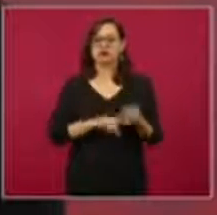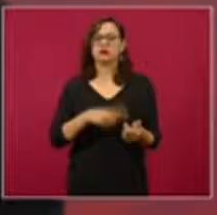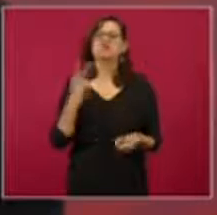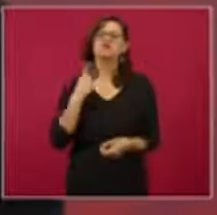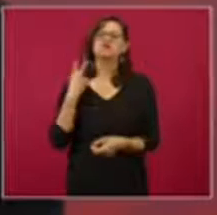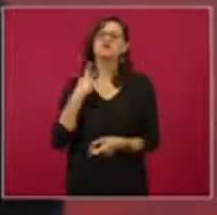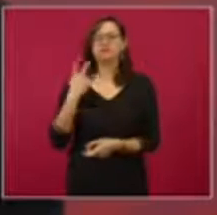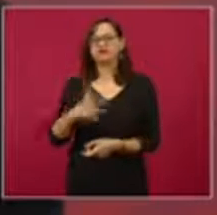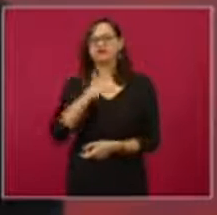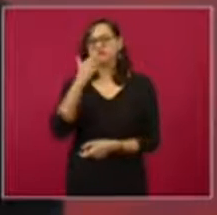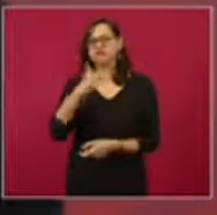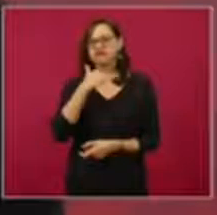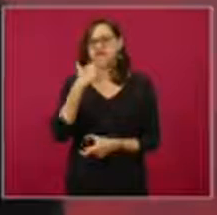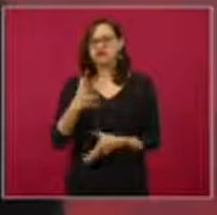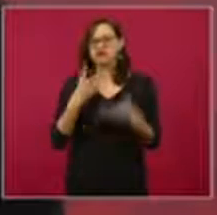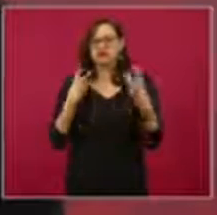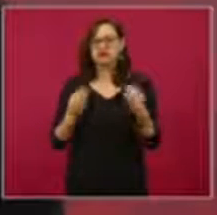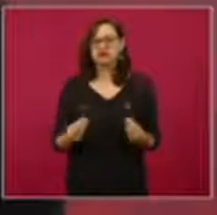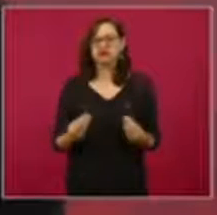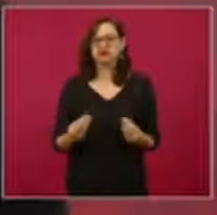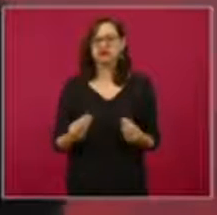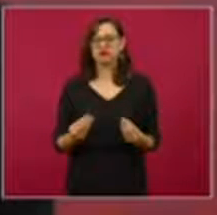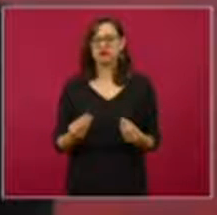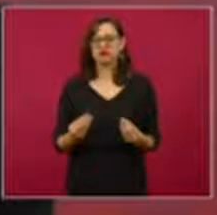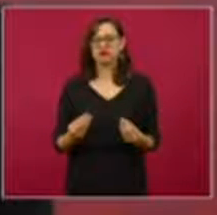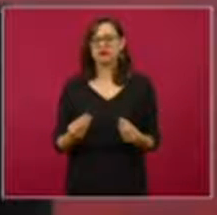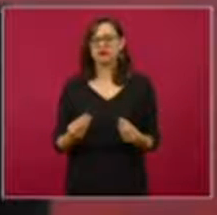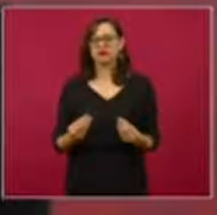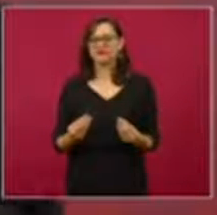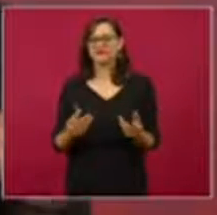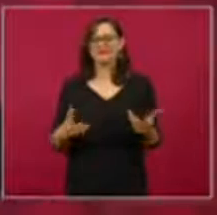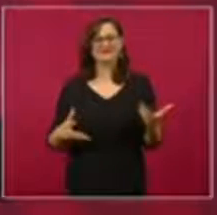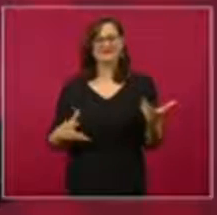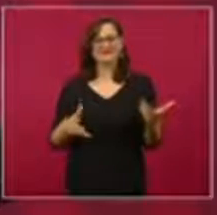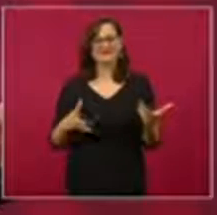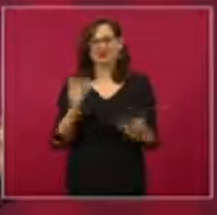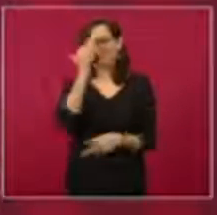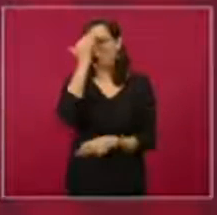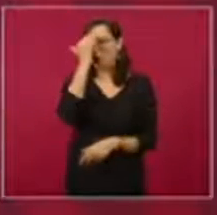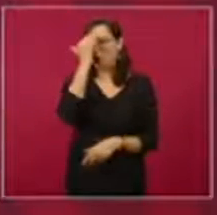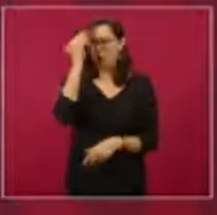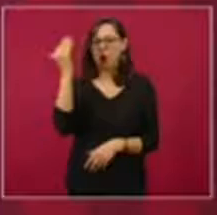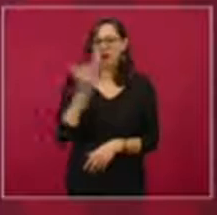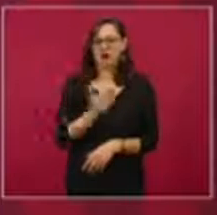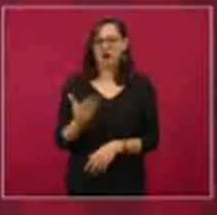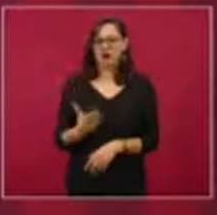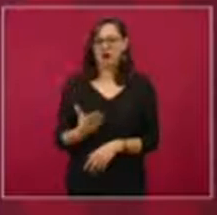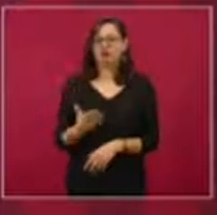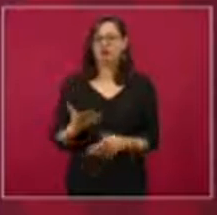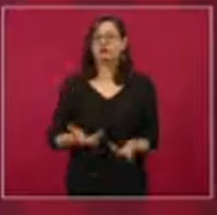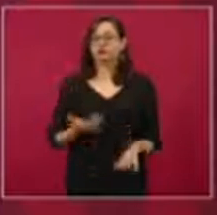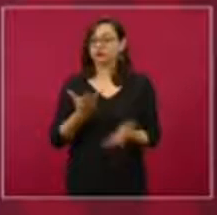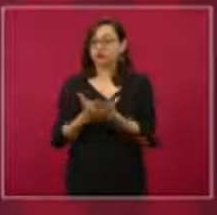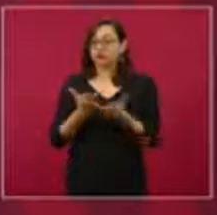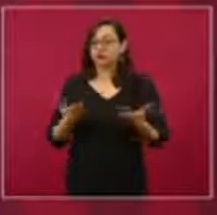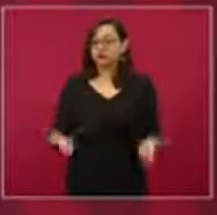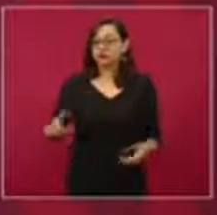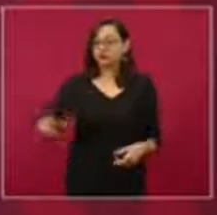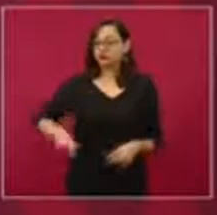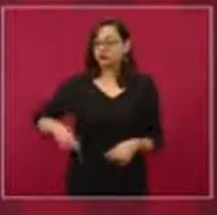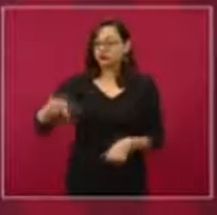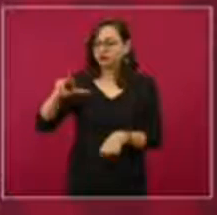un desastre. De ahora es distinto